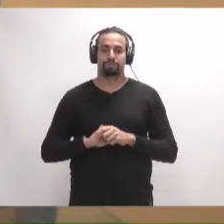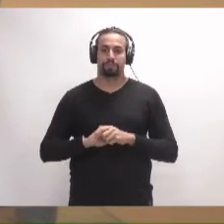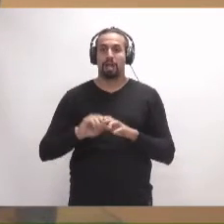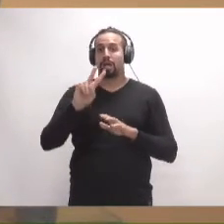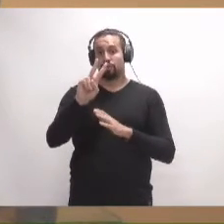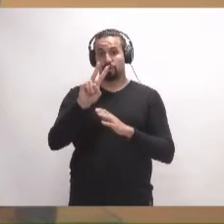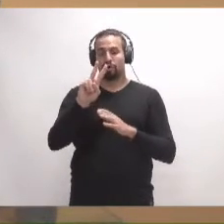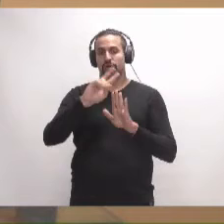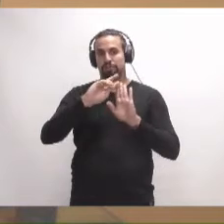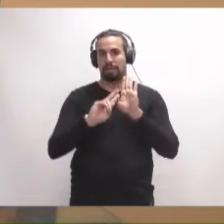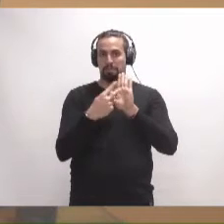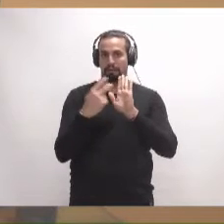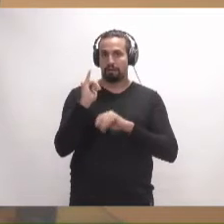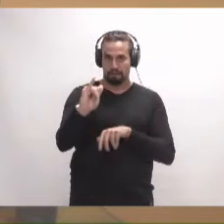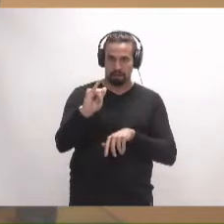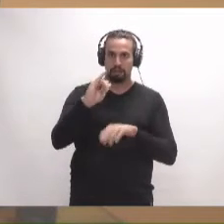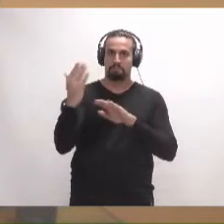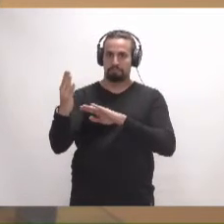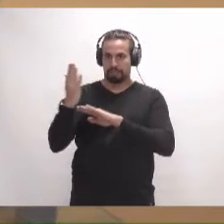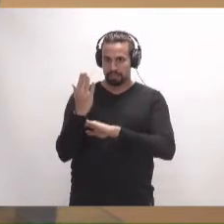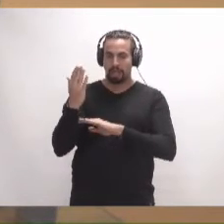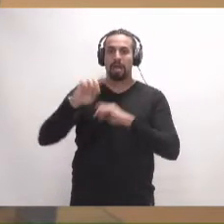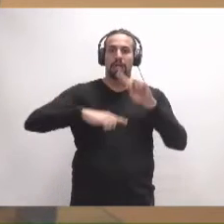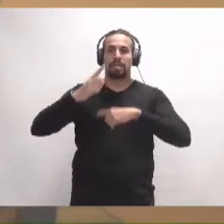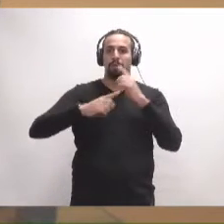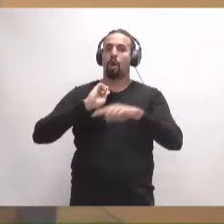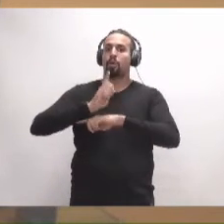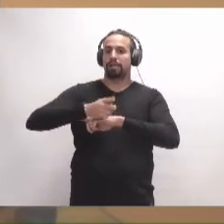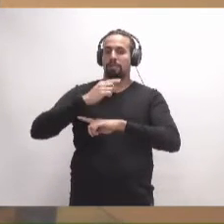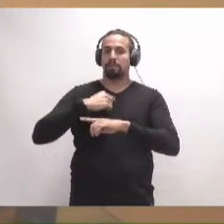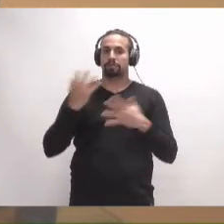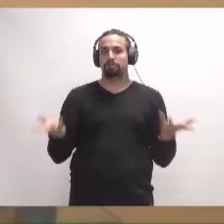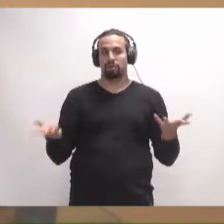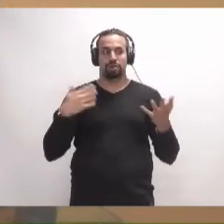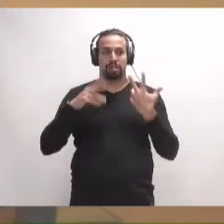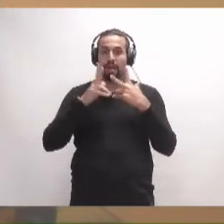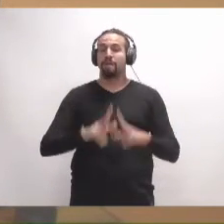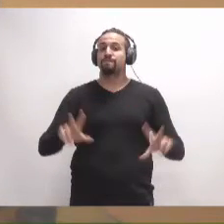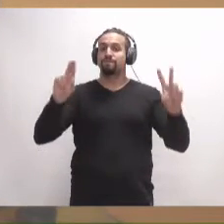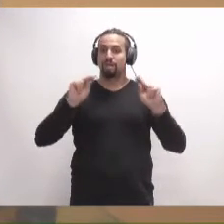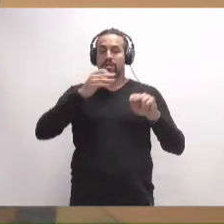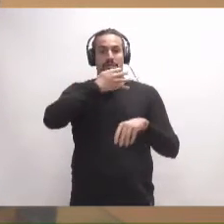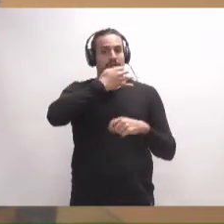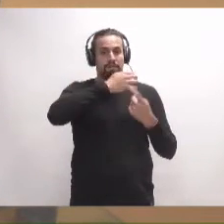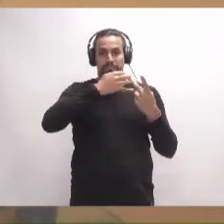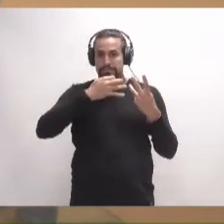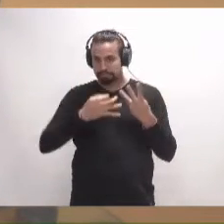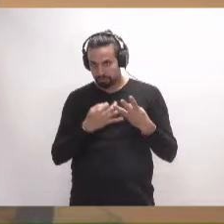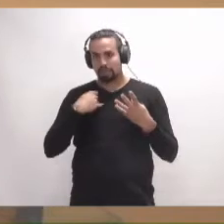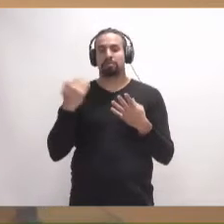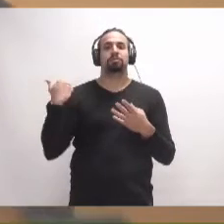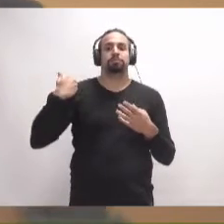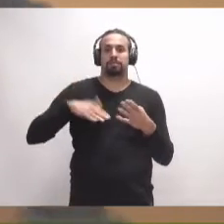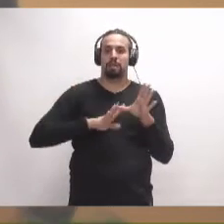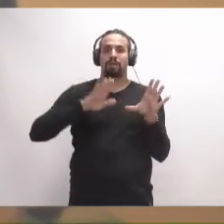hay dos enmiendas presentadas y luego hay un dictamen, por lo tanto, una vez terminadas las intervenciones, se